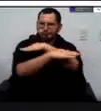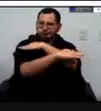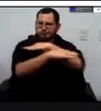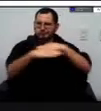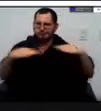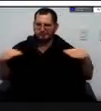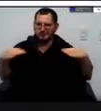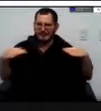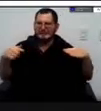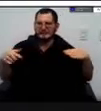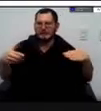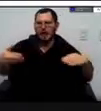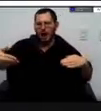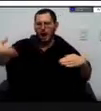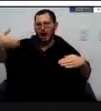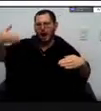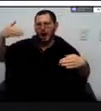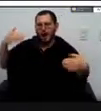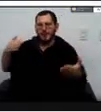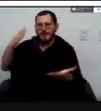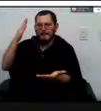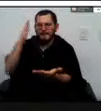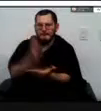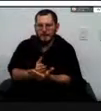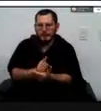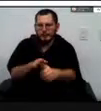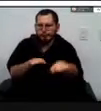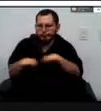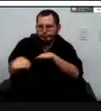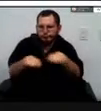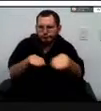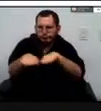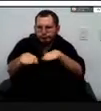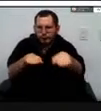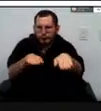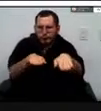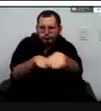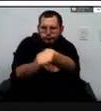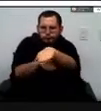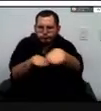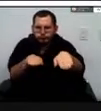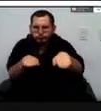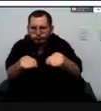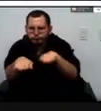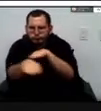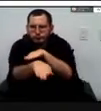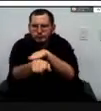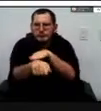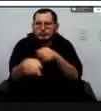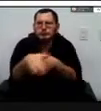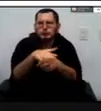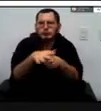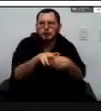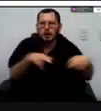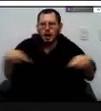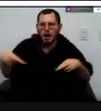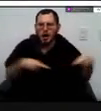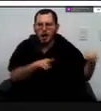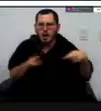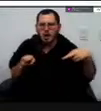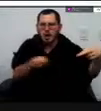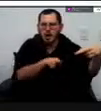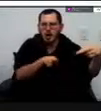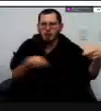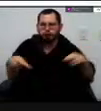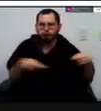destruidas no hay ningún paso bueno ya lo hemos venido mitigando pero realmente colapsó totalmente